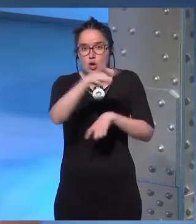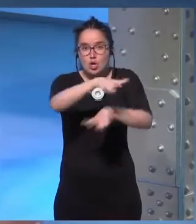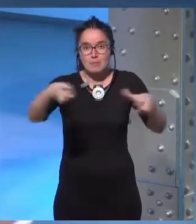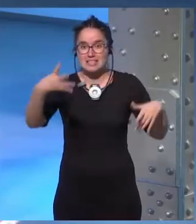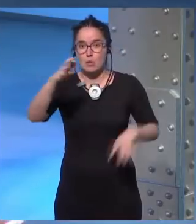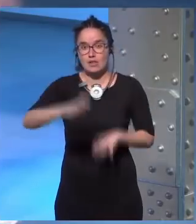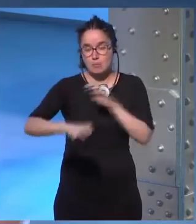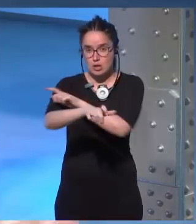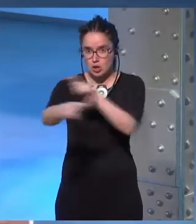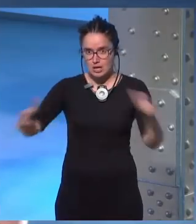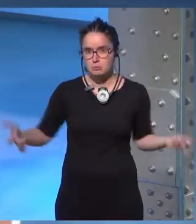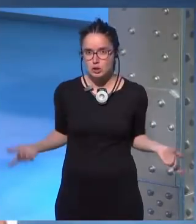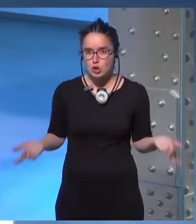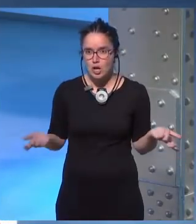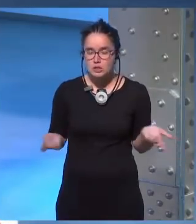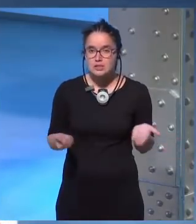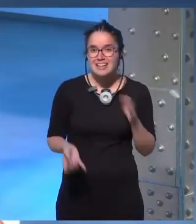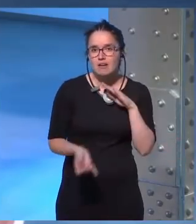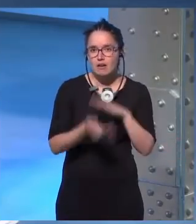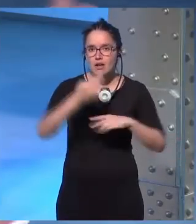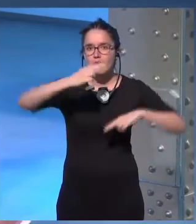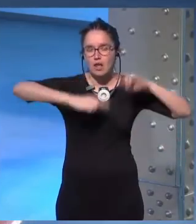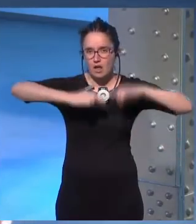el 40% de la población construir